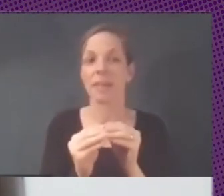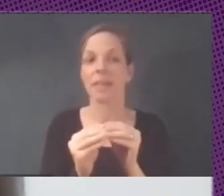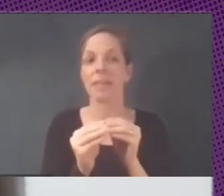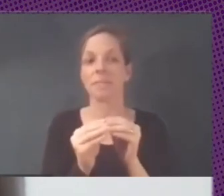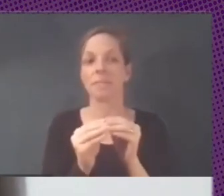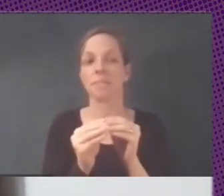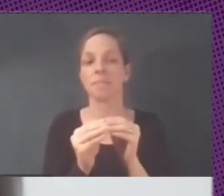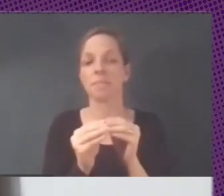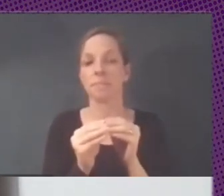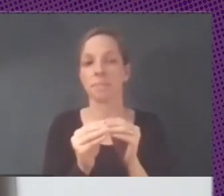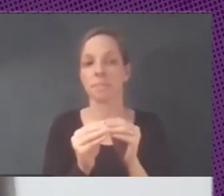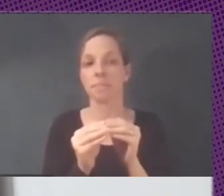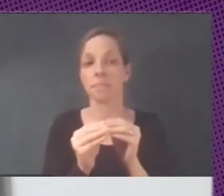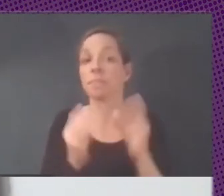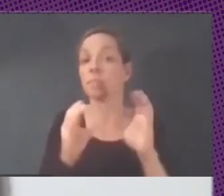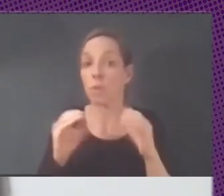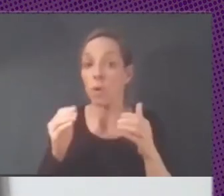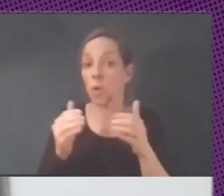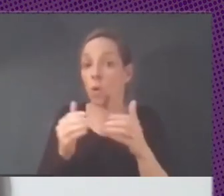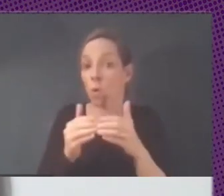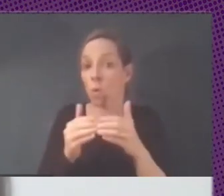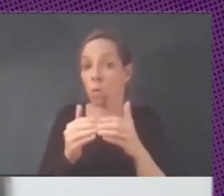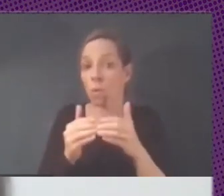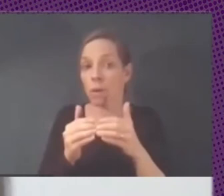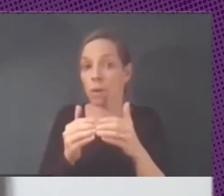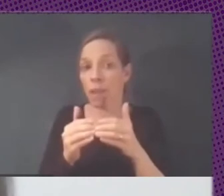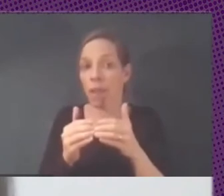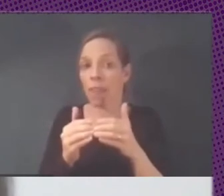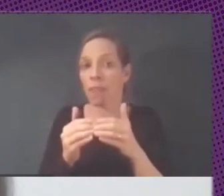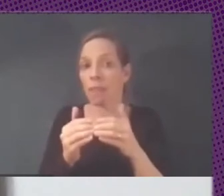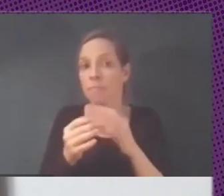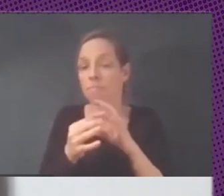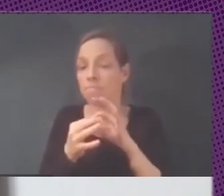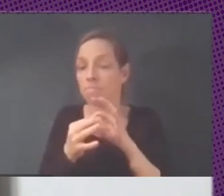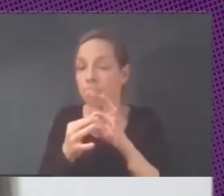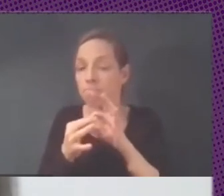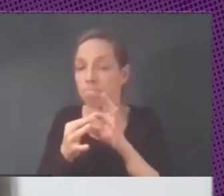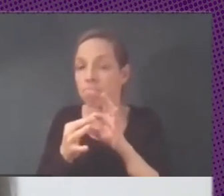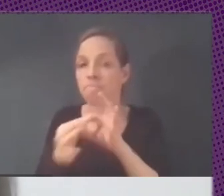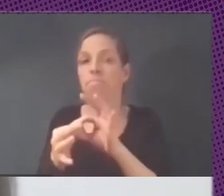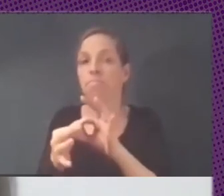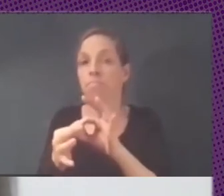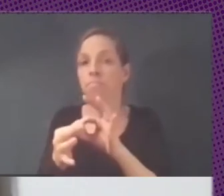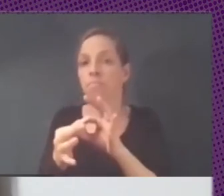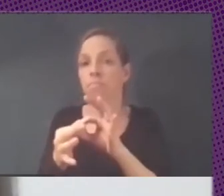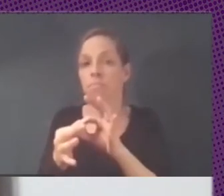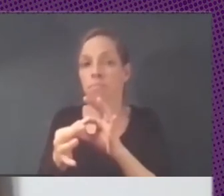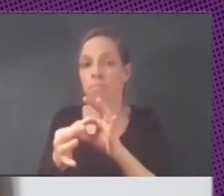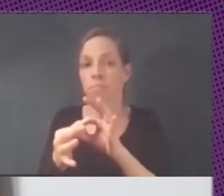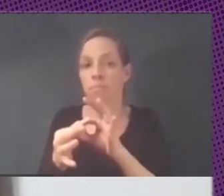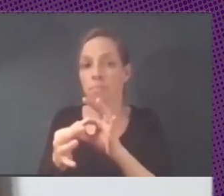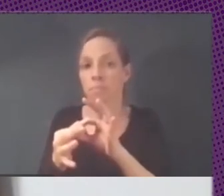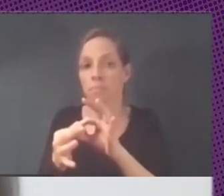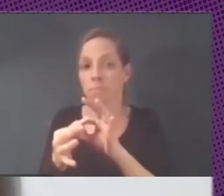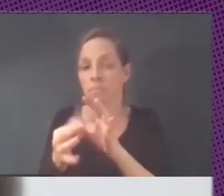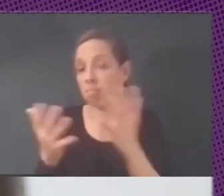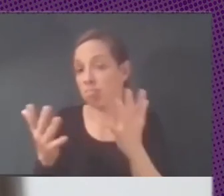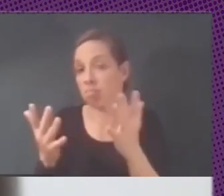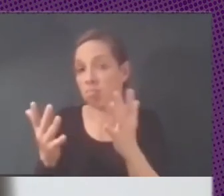también y comunidades como muy sustentadas en muchos aspectos durante vamos a